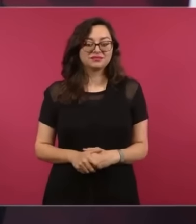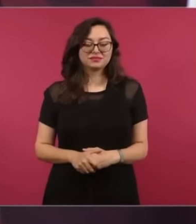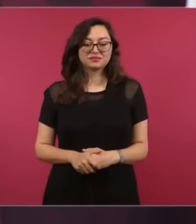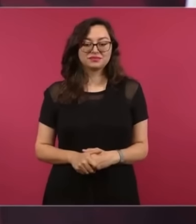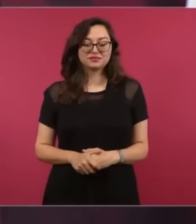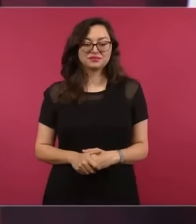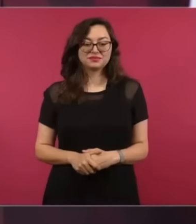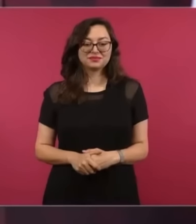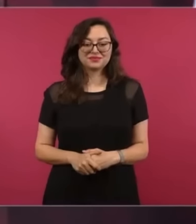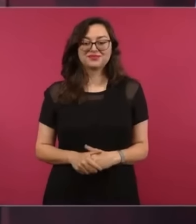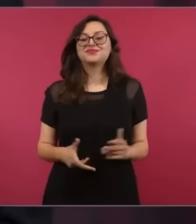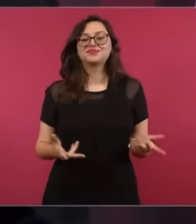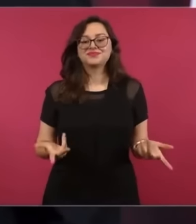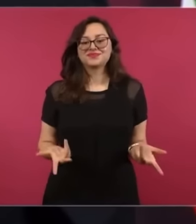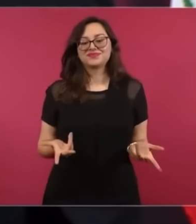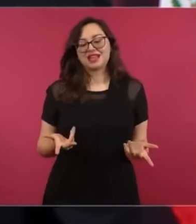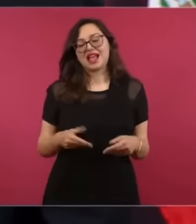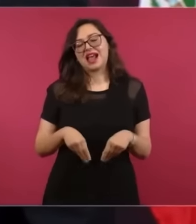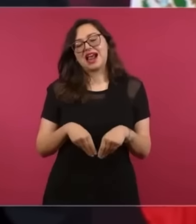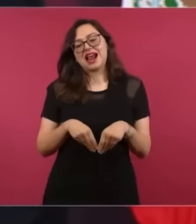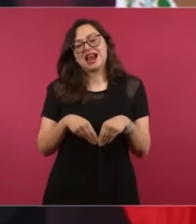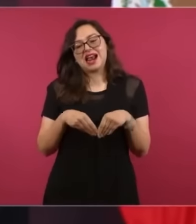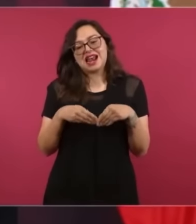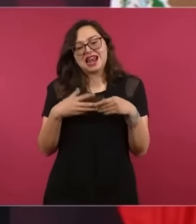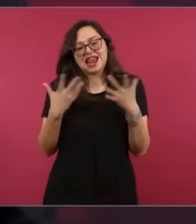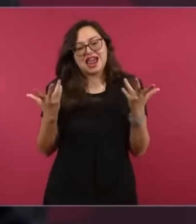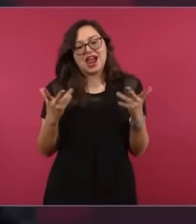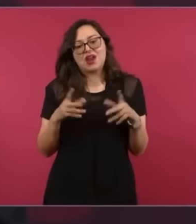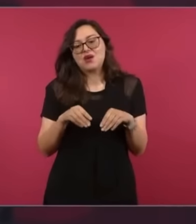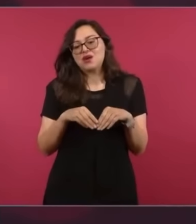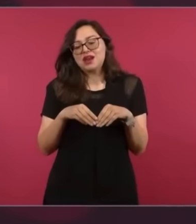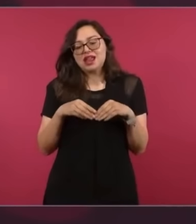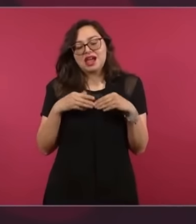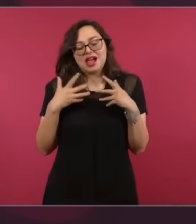muy afanositos, con todo respeto,